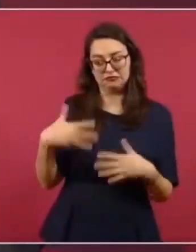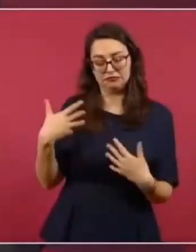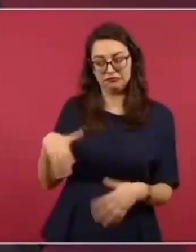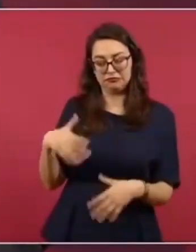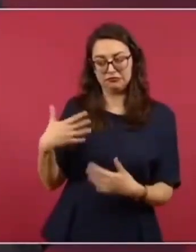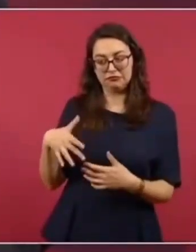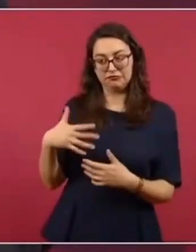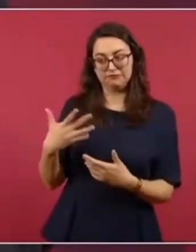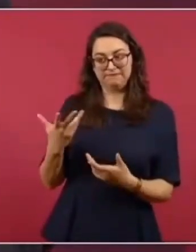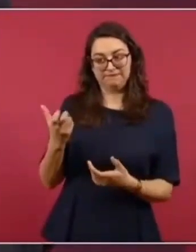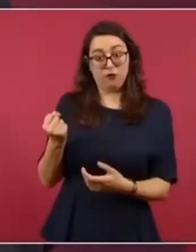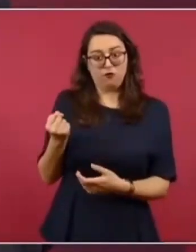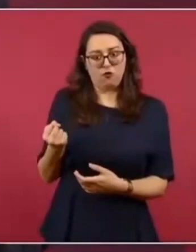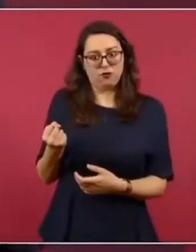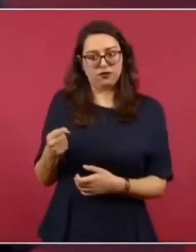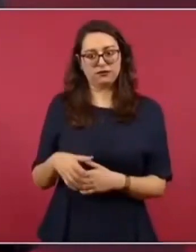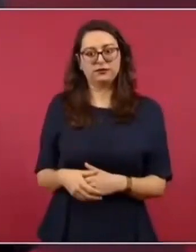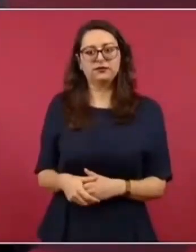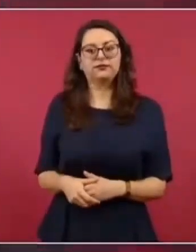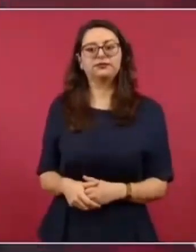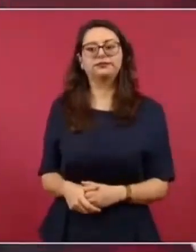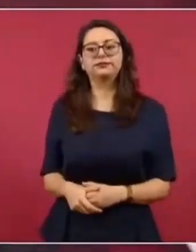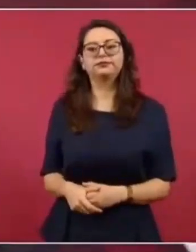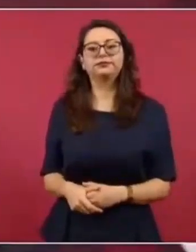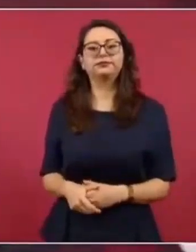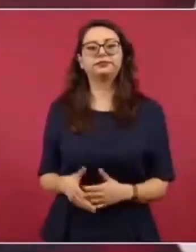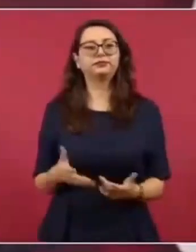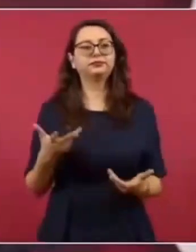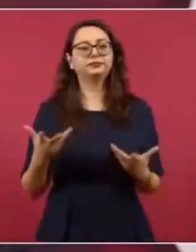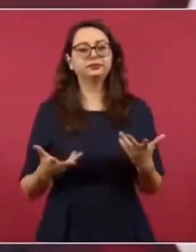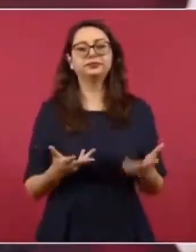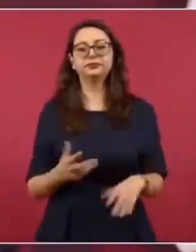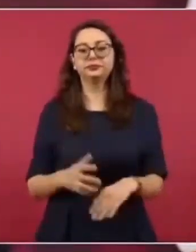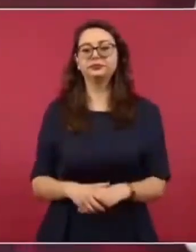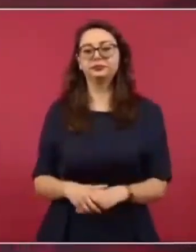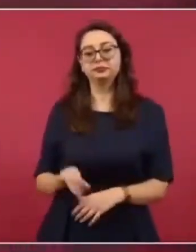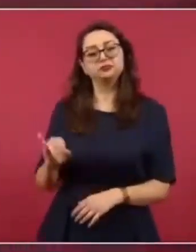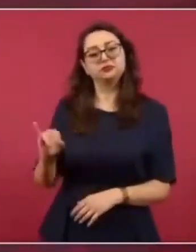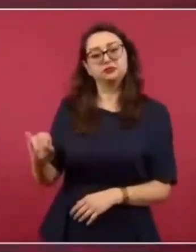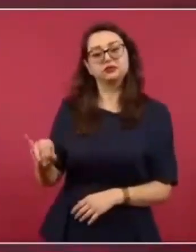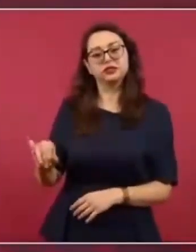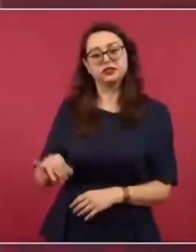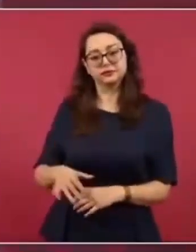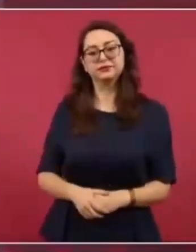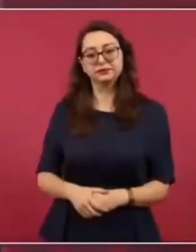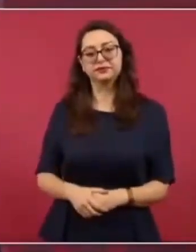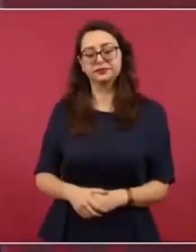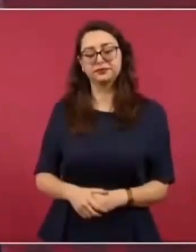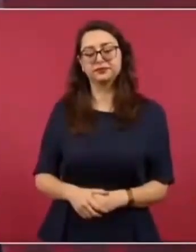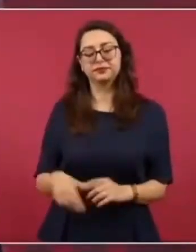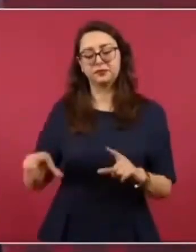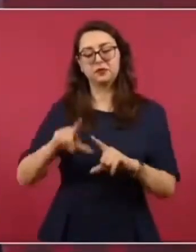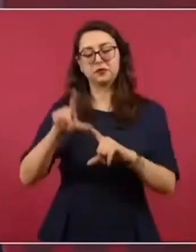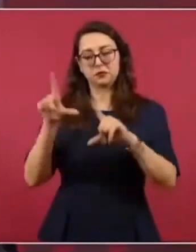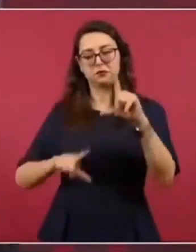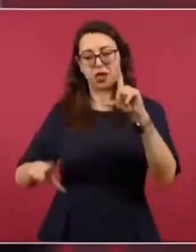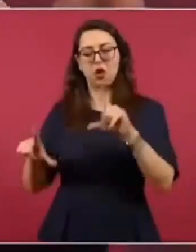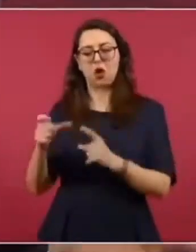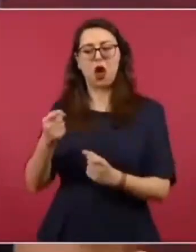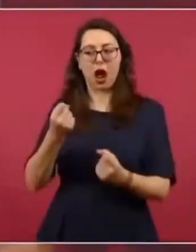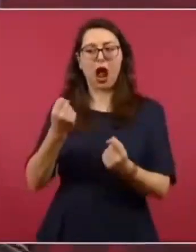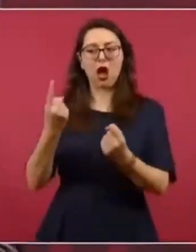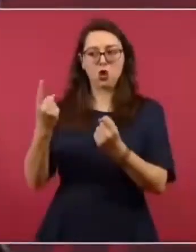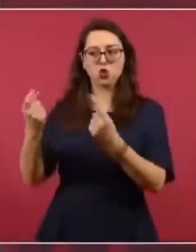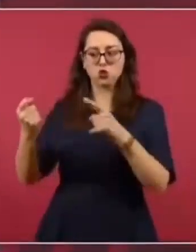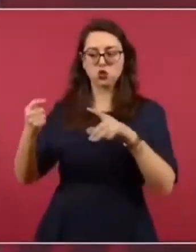Y entonces, Blinken le dice, sí, sí hay zonas en donde